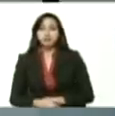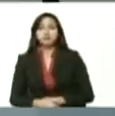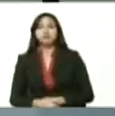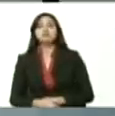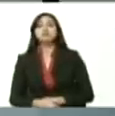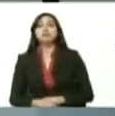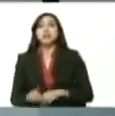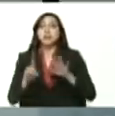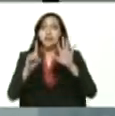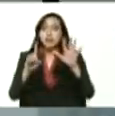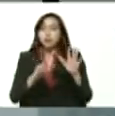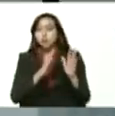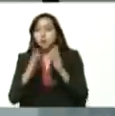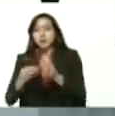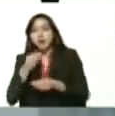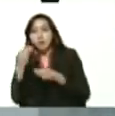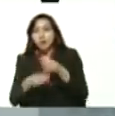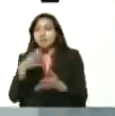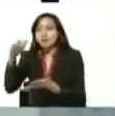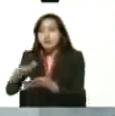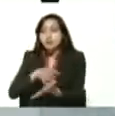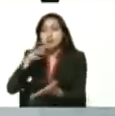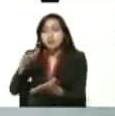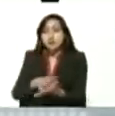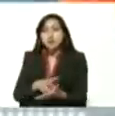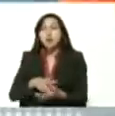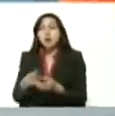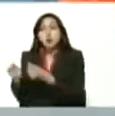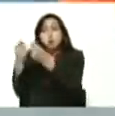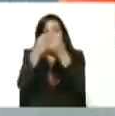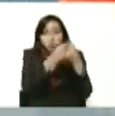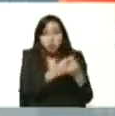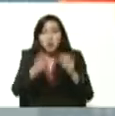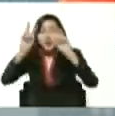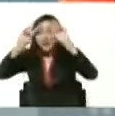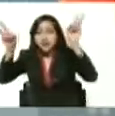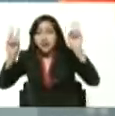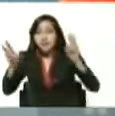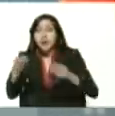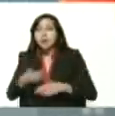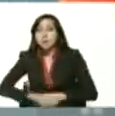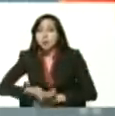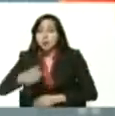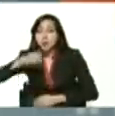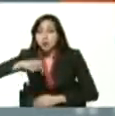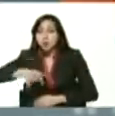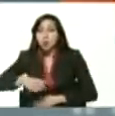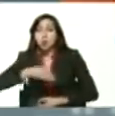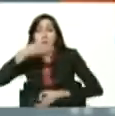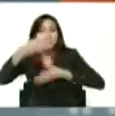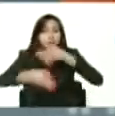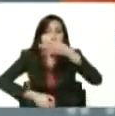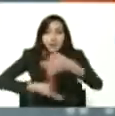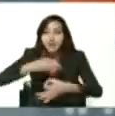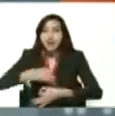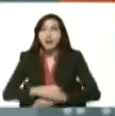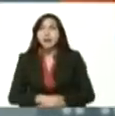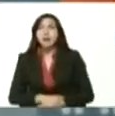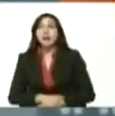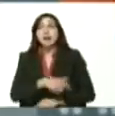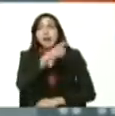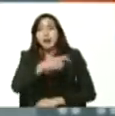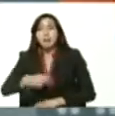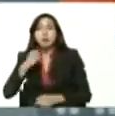misión agroproductiva, la misión agrovenezuela, que es uno de los temas que estamos también tocando en el día de hoy, usted puede ver como nuestros campesinos,